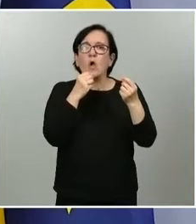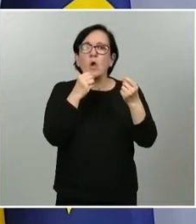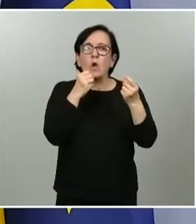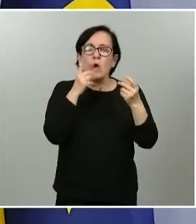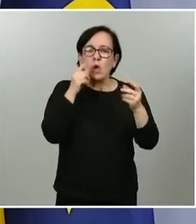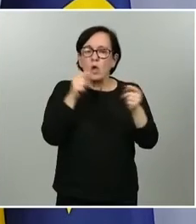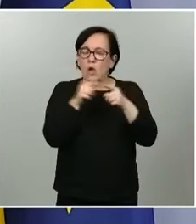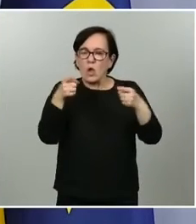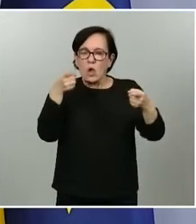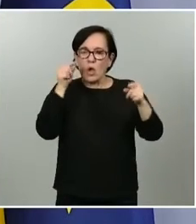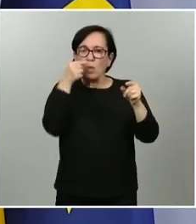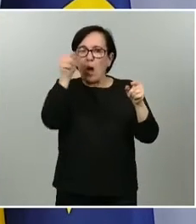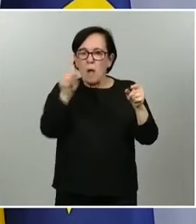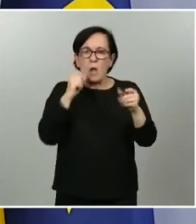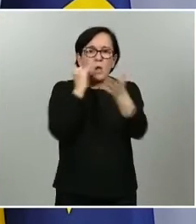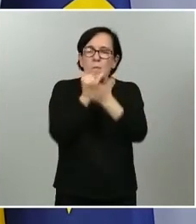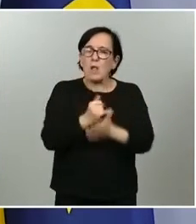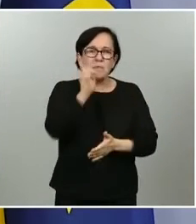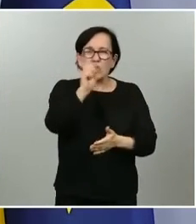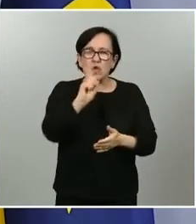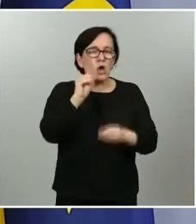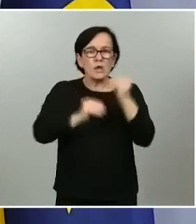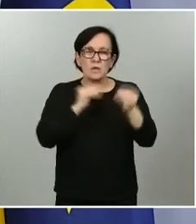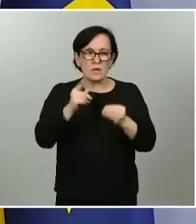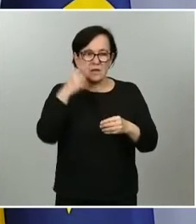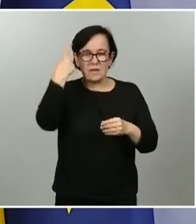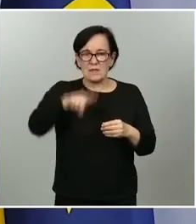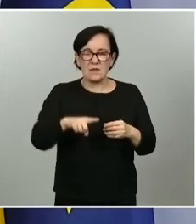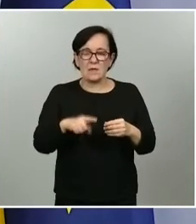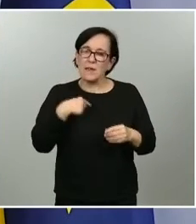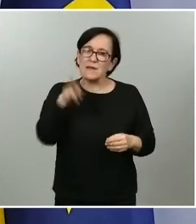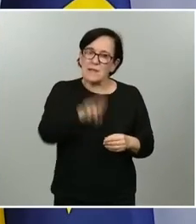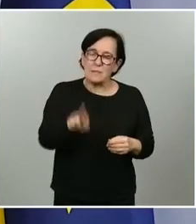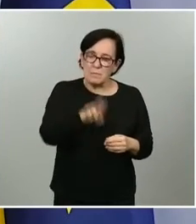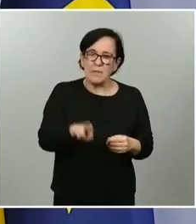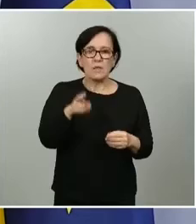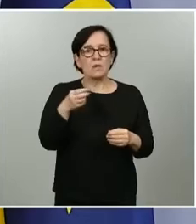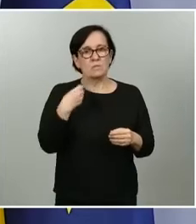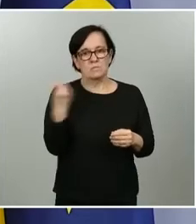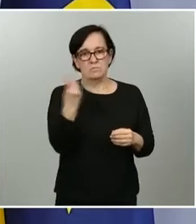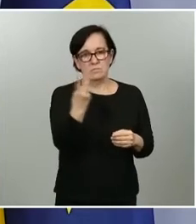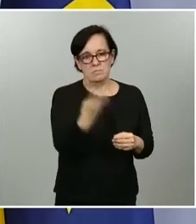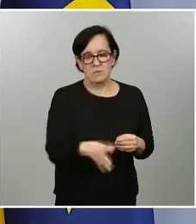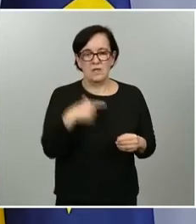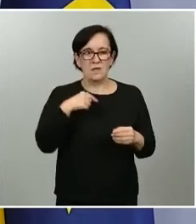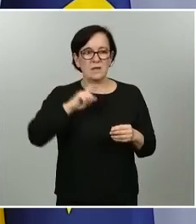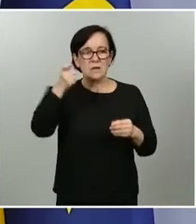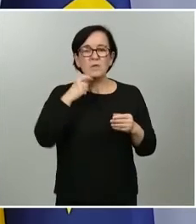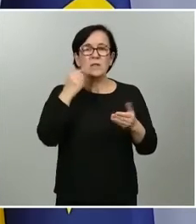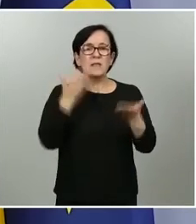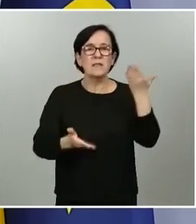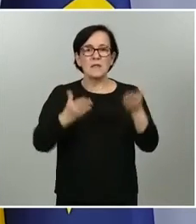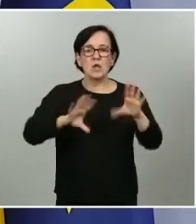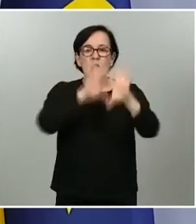que se supera o no se supera saben ustedes porque hemos insisto repetido mucho este concepto hacemos una evaluación integral